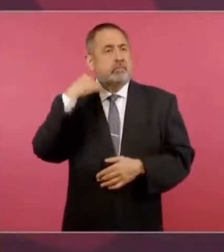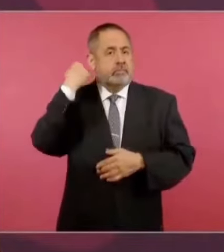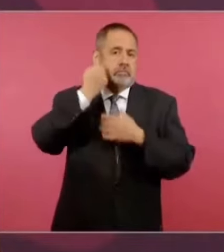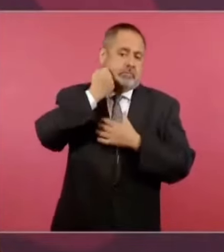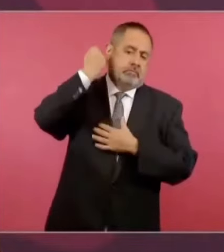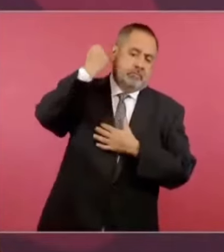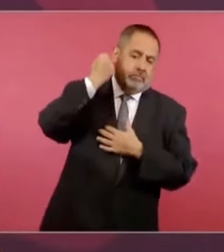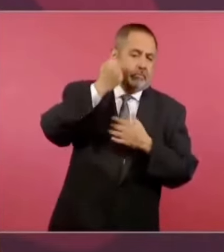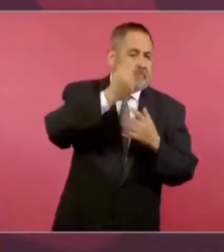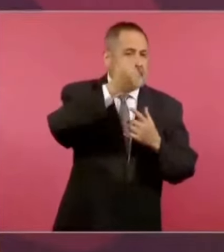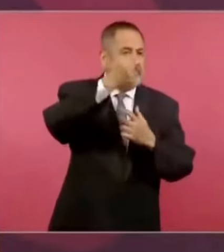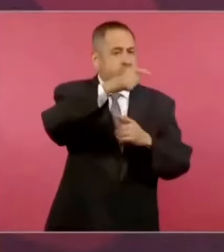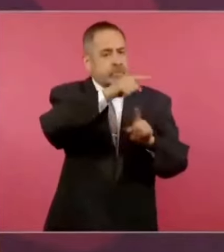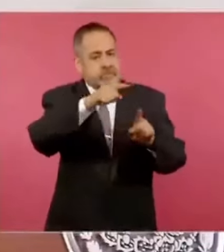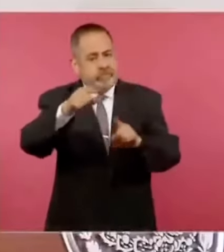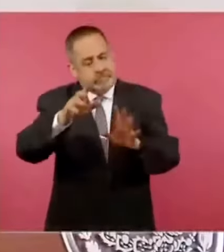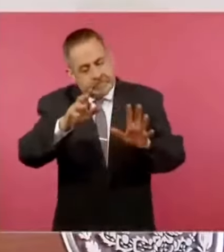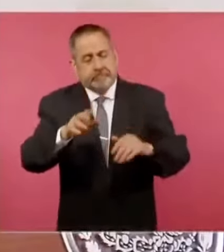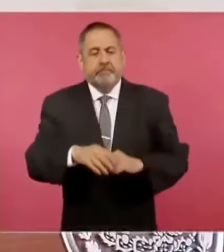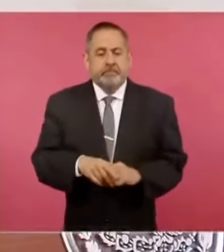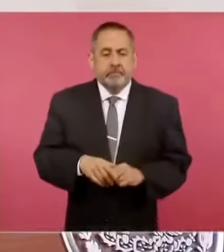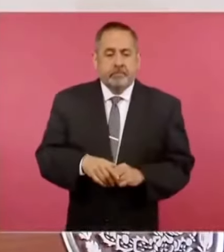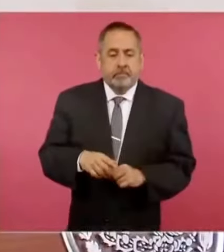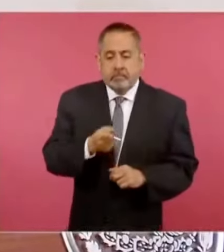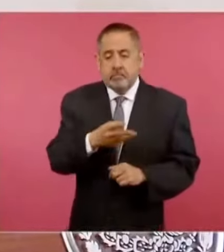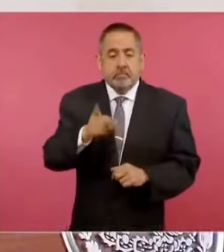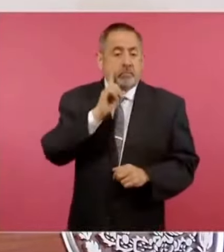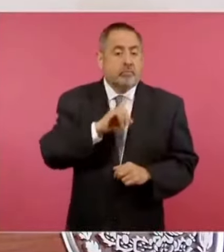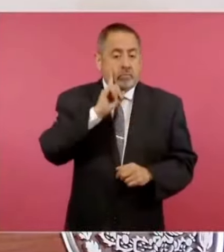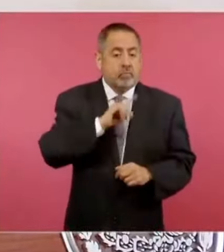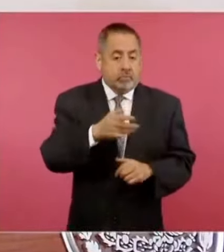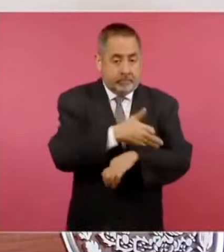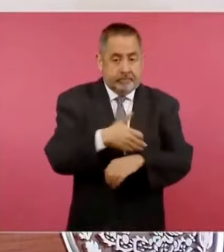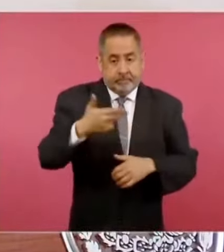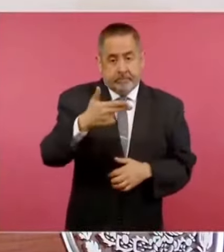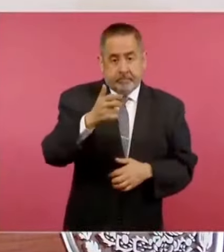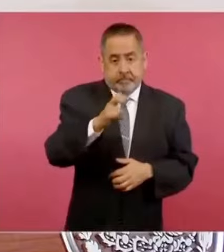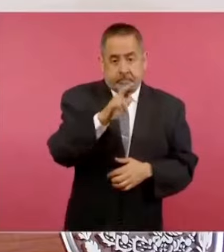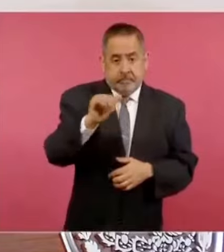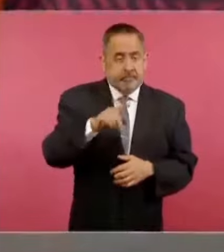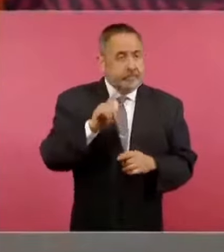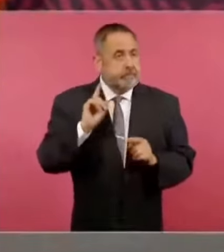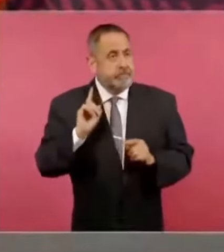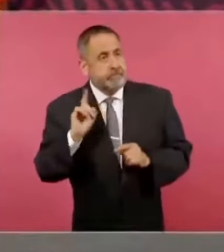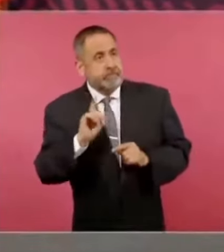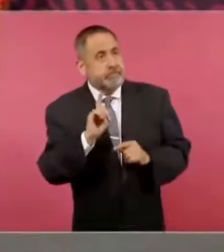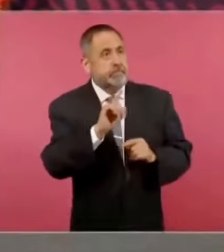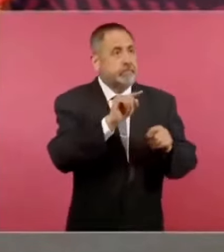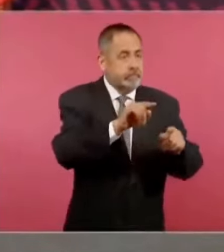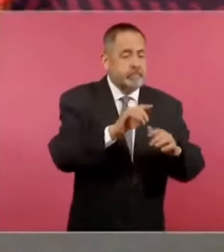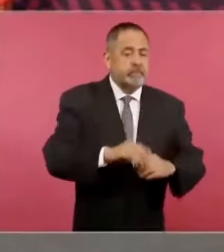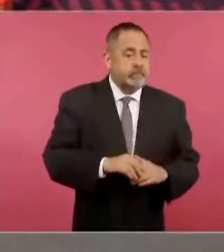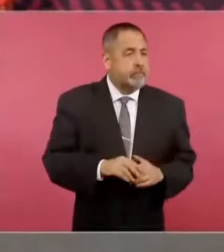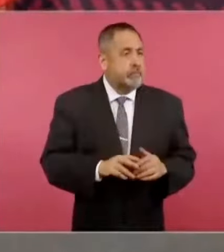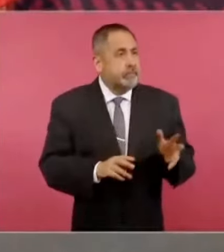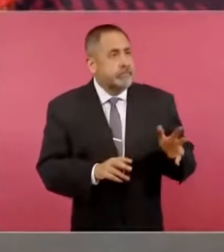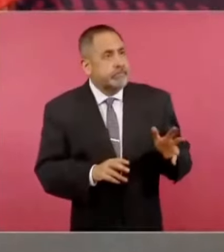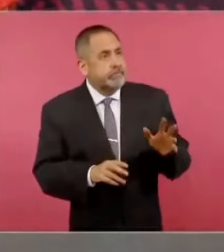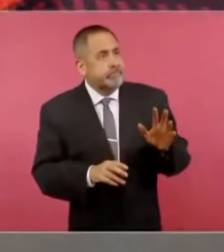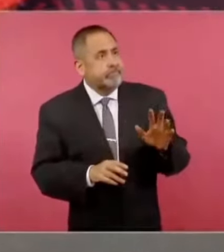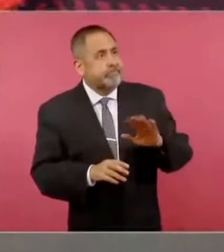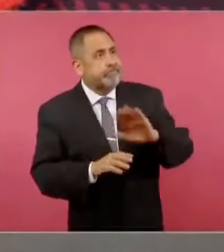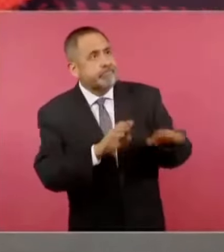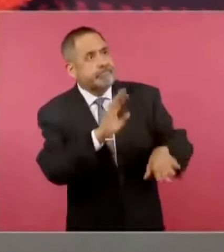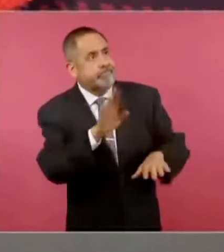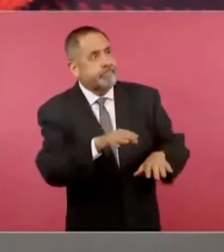las mujeres de los Herrera van a ver